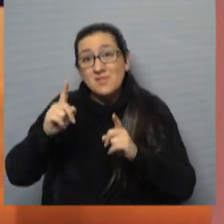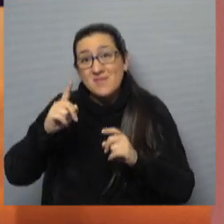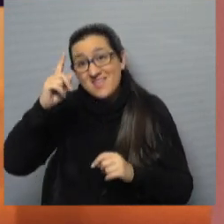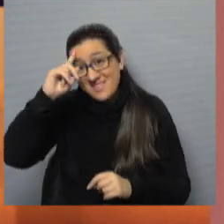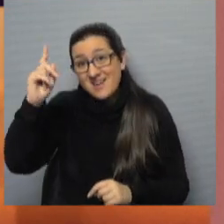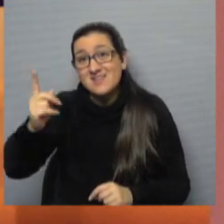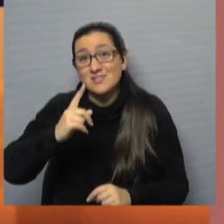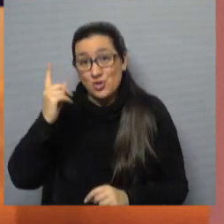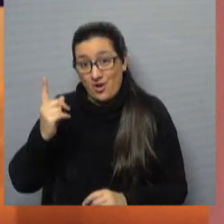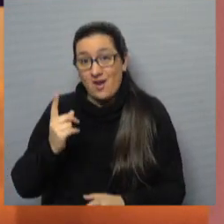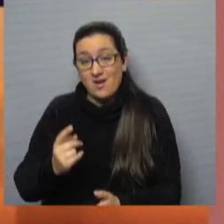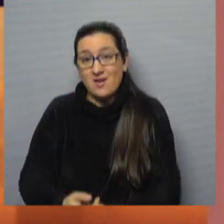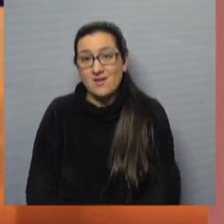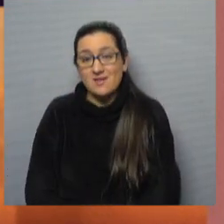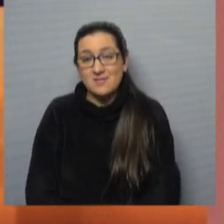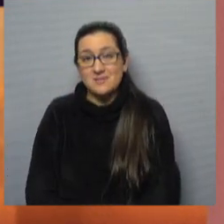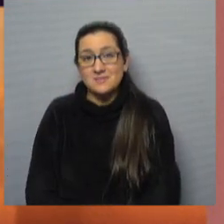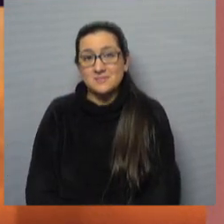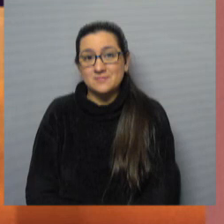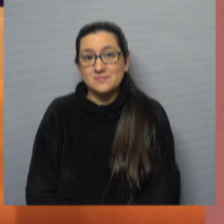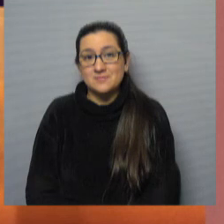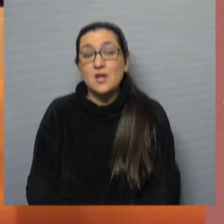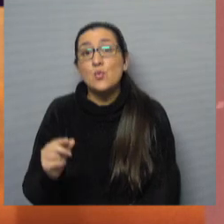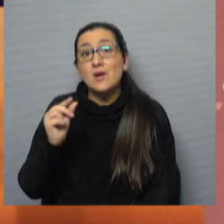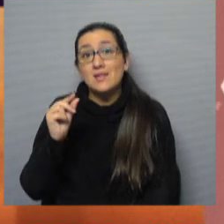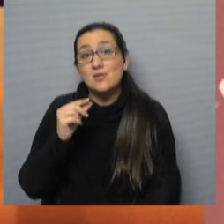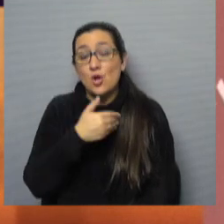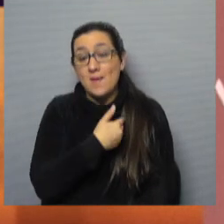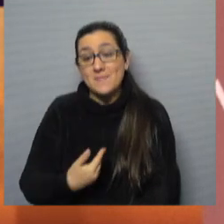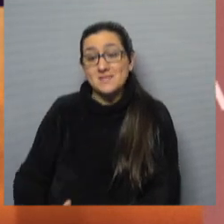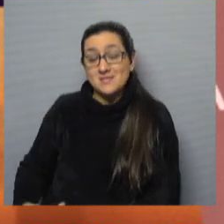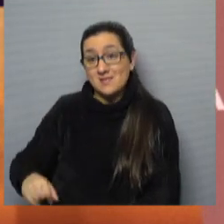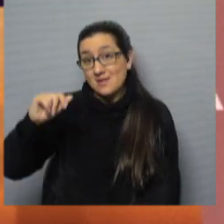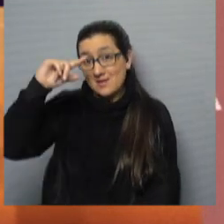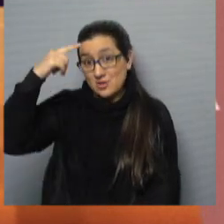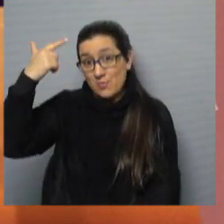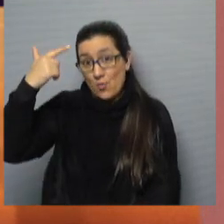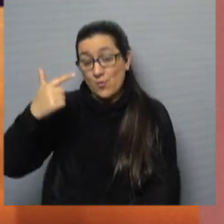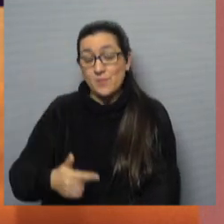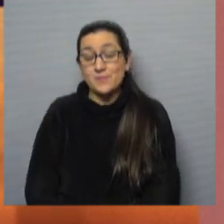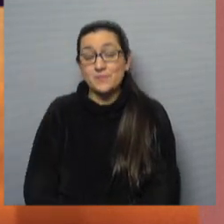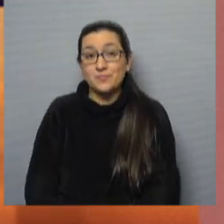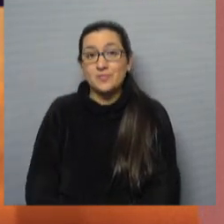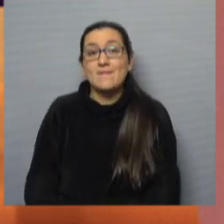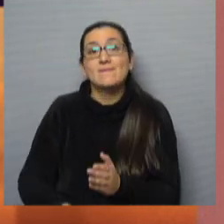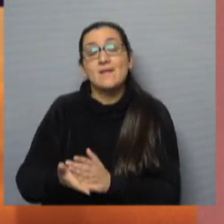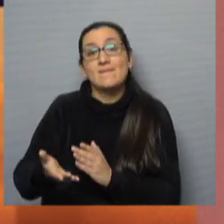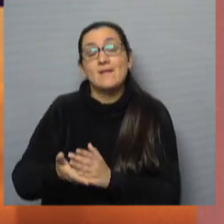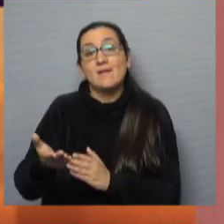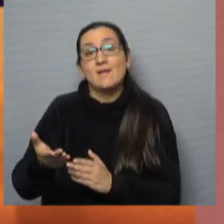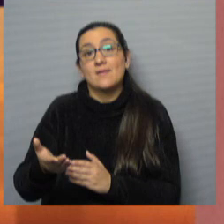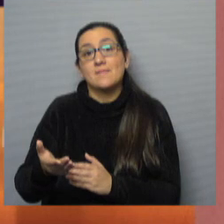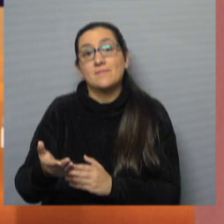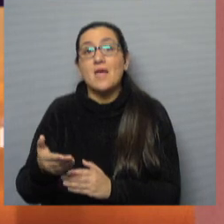metidos hoy por hoy, cuando dentro de un rato el presidente de la República, la calle POU esté, bueno,